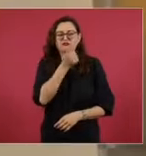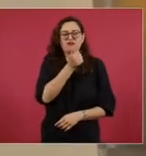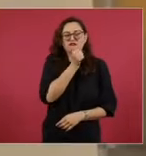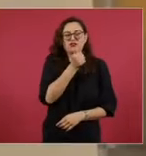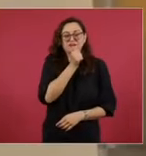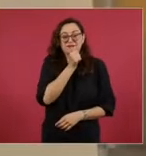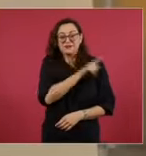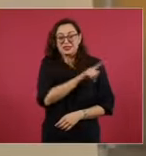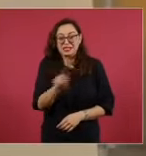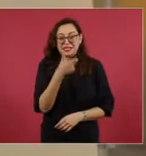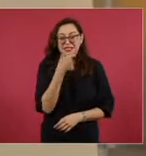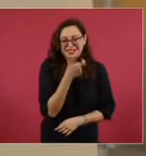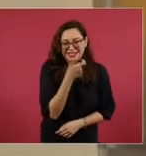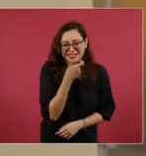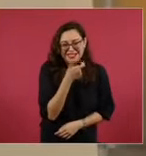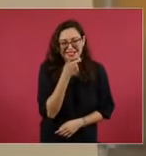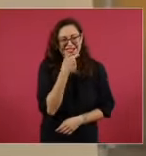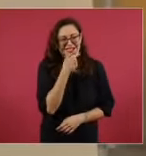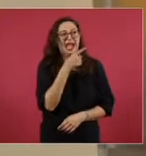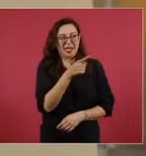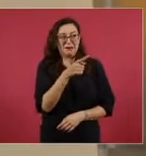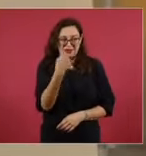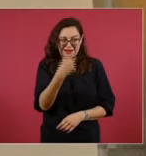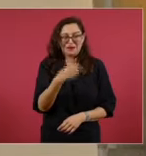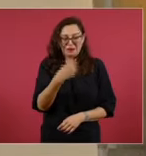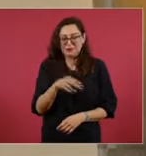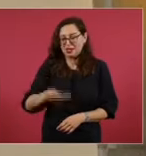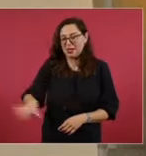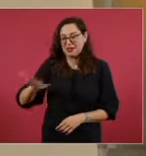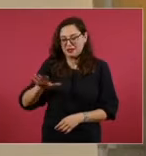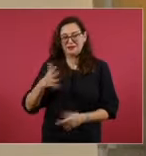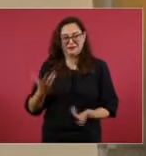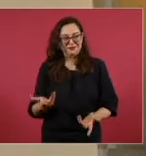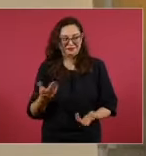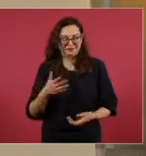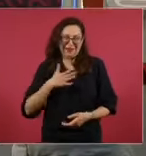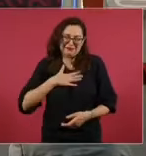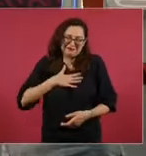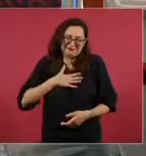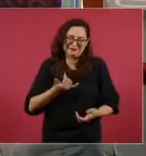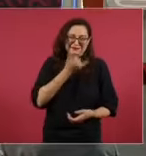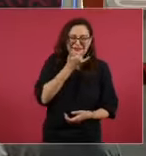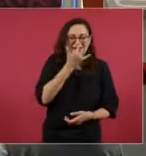Aunque se ría y siempre le parezca extraño, ahí le va de nuevo otro abrazo.